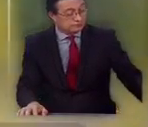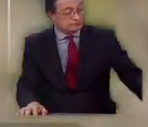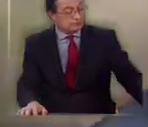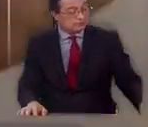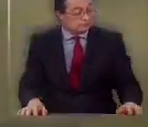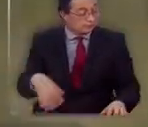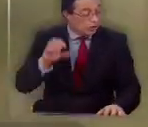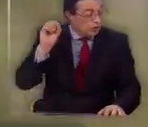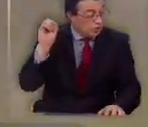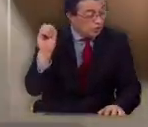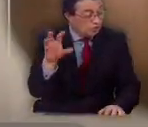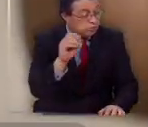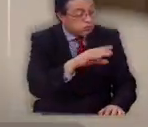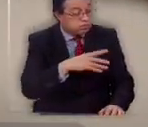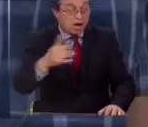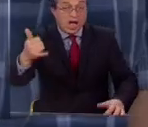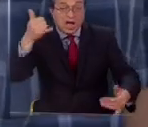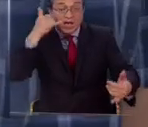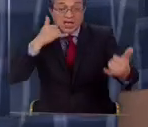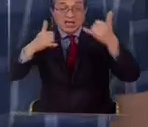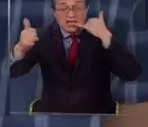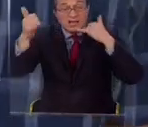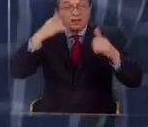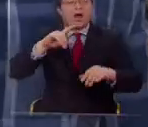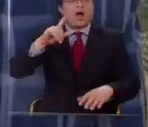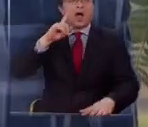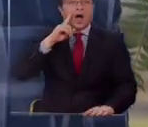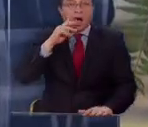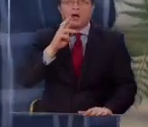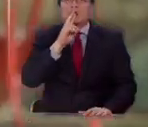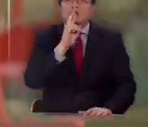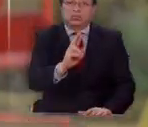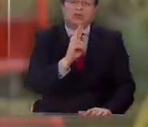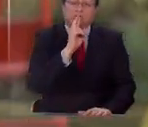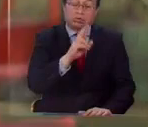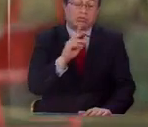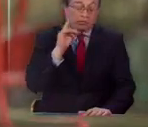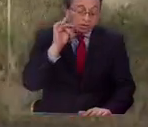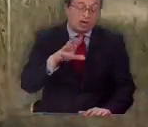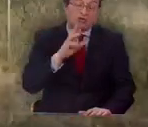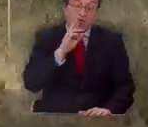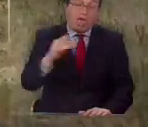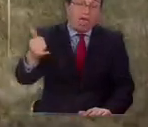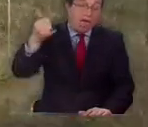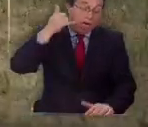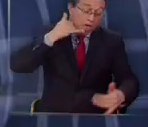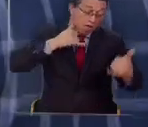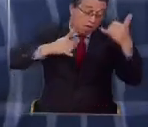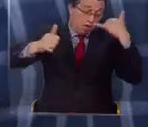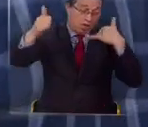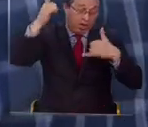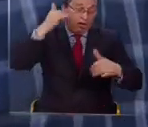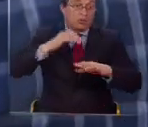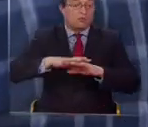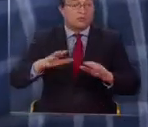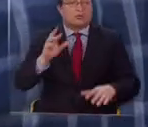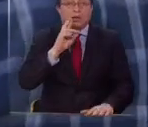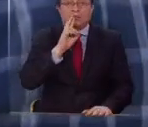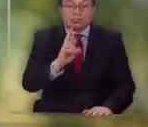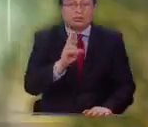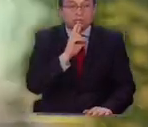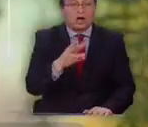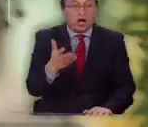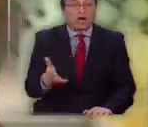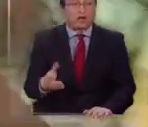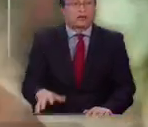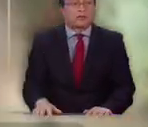Entre tantas llamadas, ya tenía una respuesta tipo cada vez que respondía el teléfono. No lo disponga. Pensemos, usted te llamó ahora en este